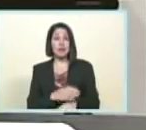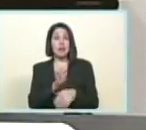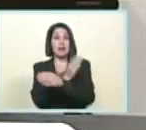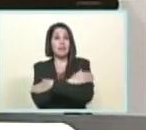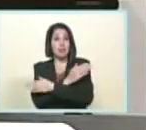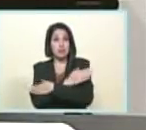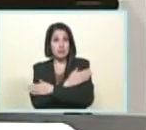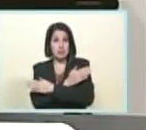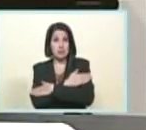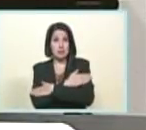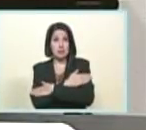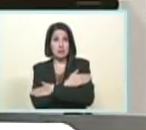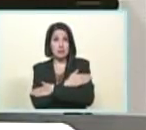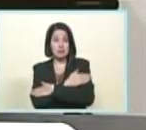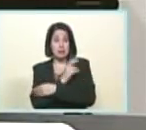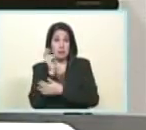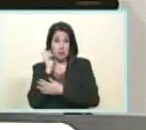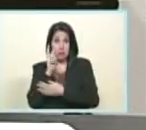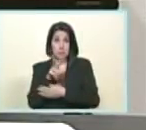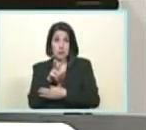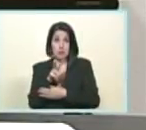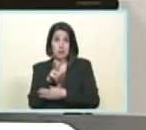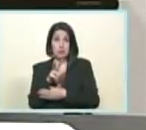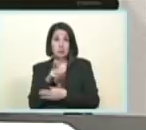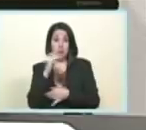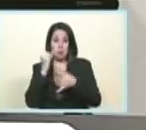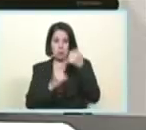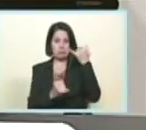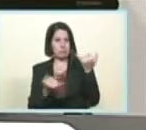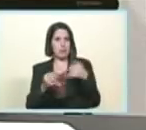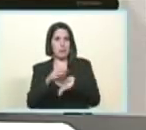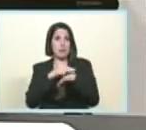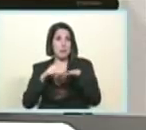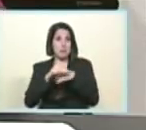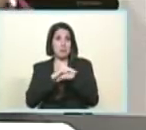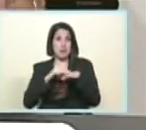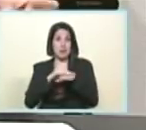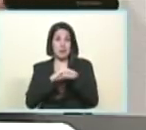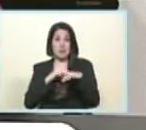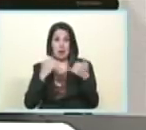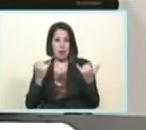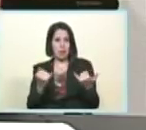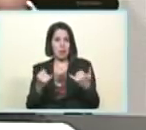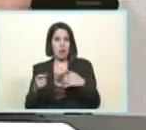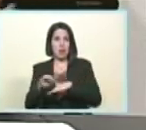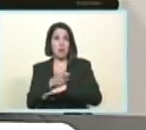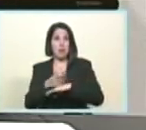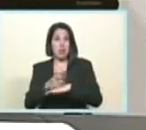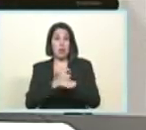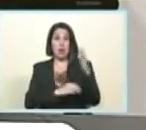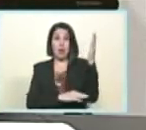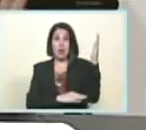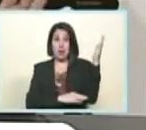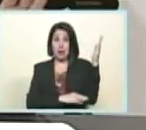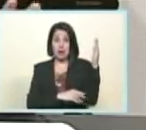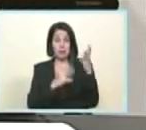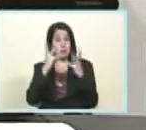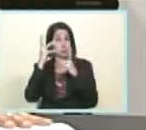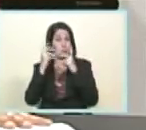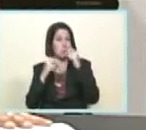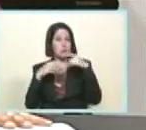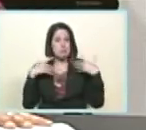su preferencia en el estado Zulia para que ahora sí el estado Zulia tenga un candidato perdón un gobernador o una gobernadora